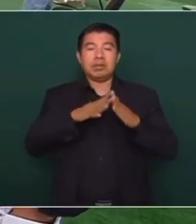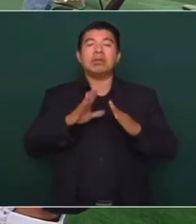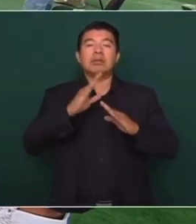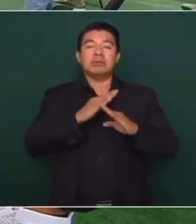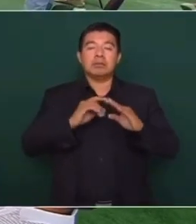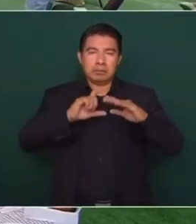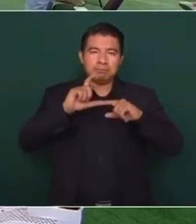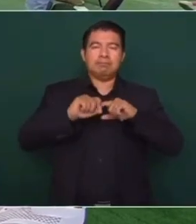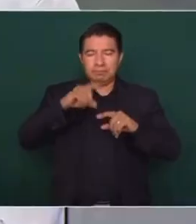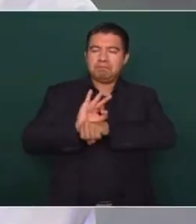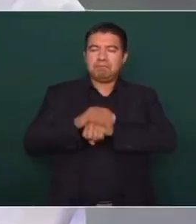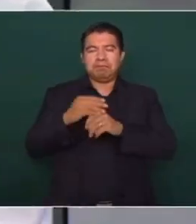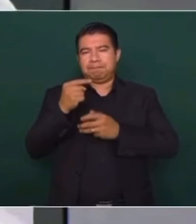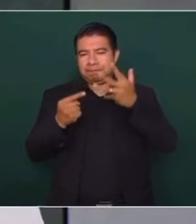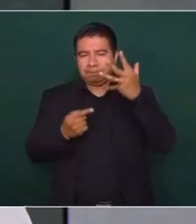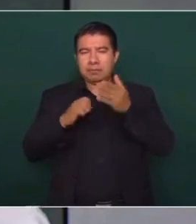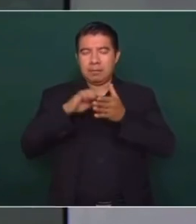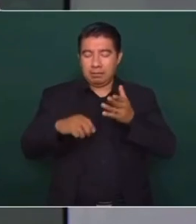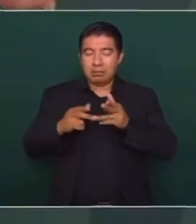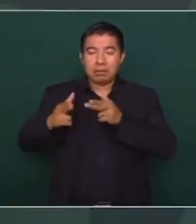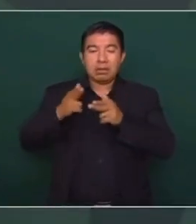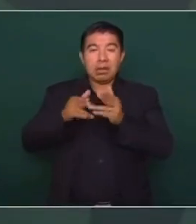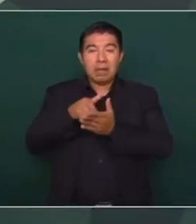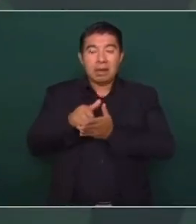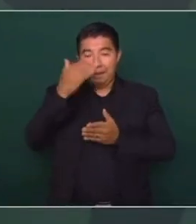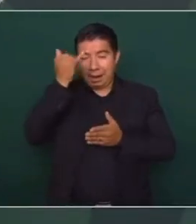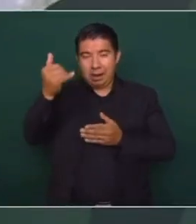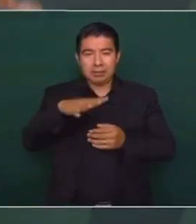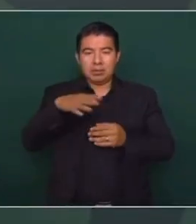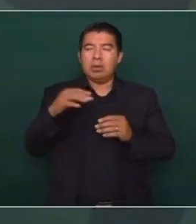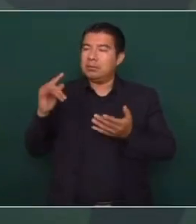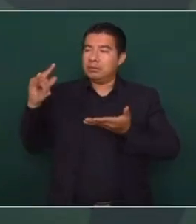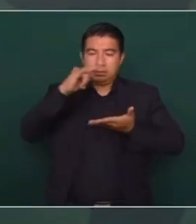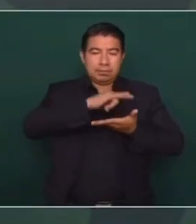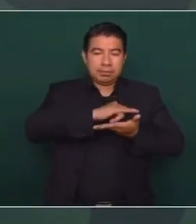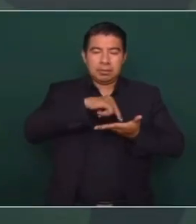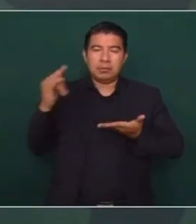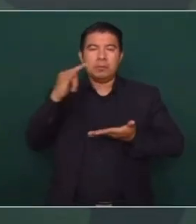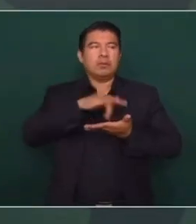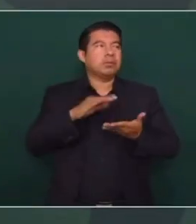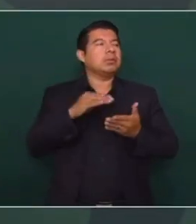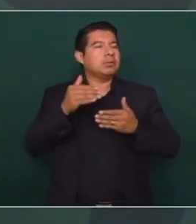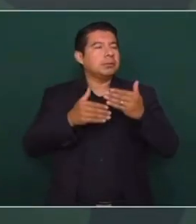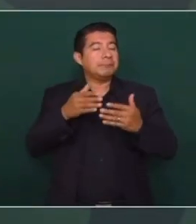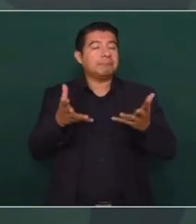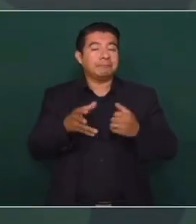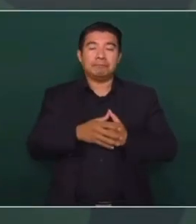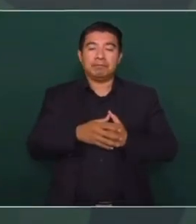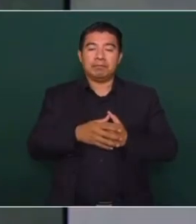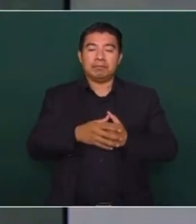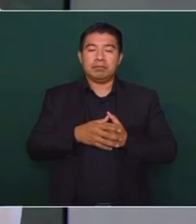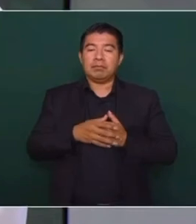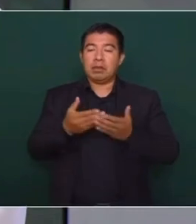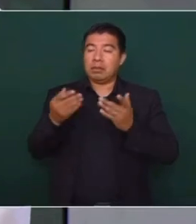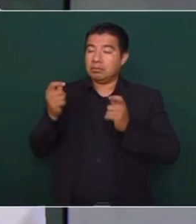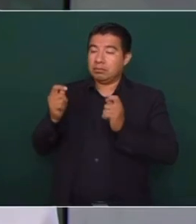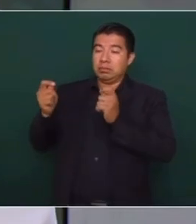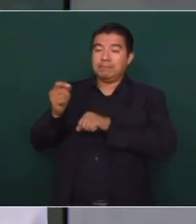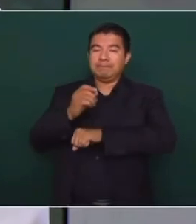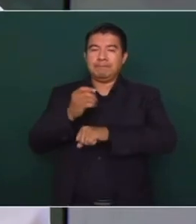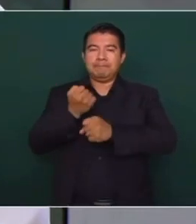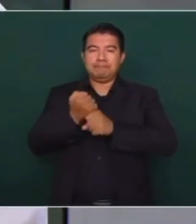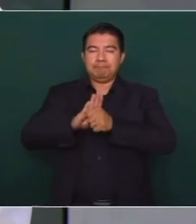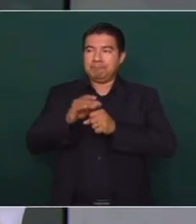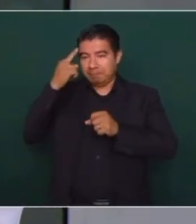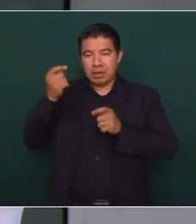muchas cosas. Por ejemplo, el tren Maya y los aeropuertos van a pasar a ser administrados, manejados.